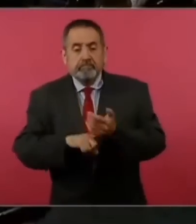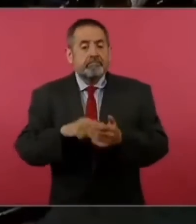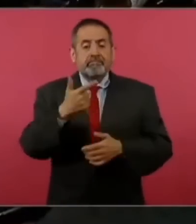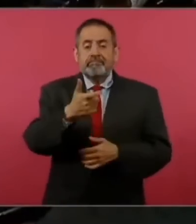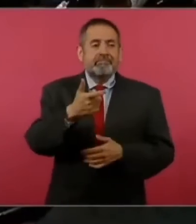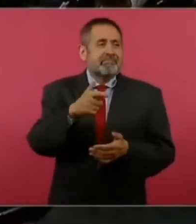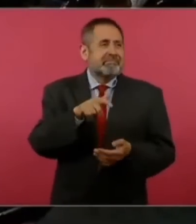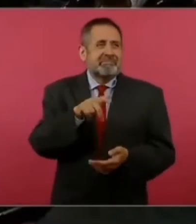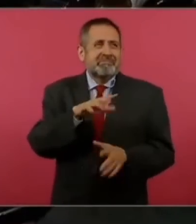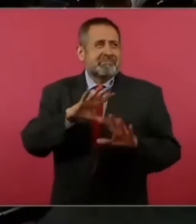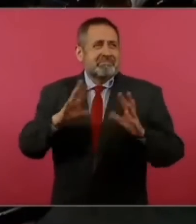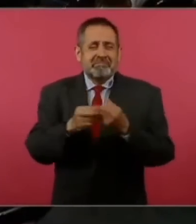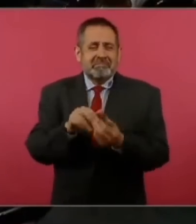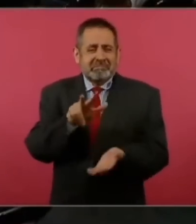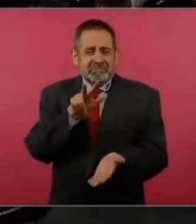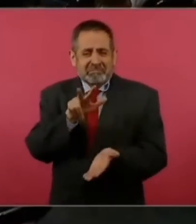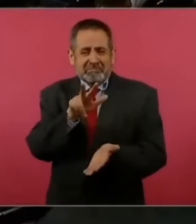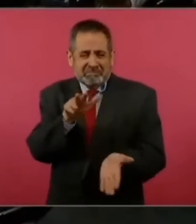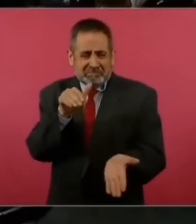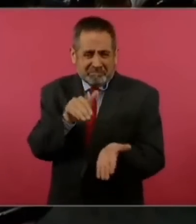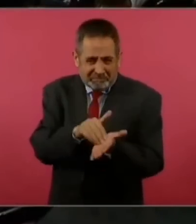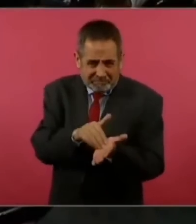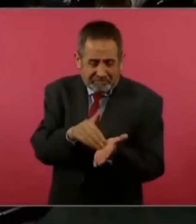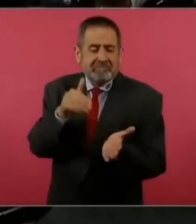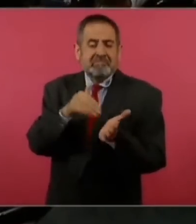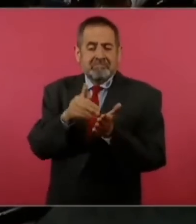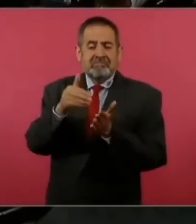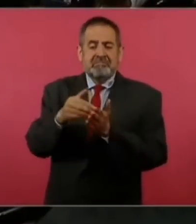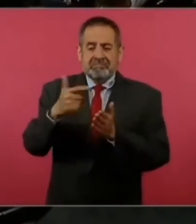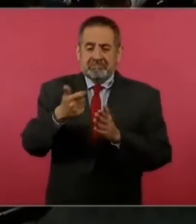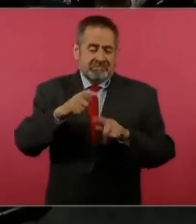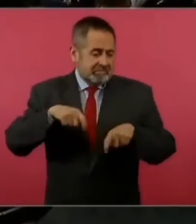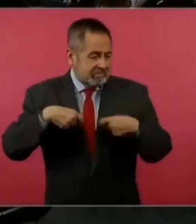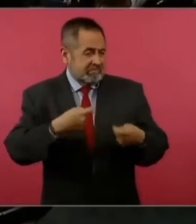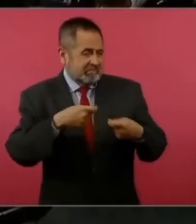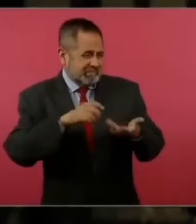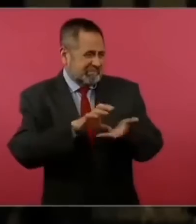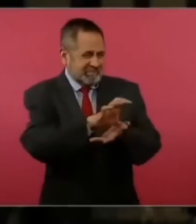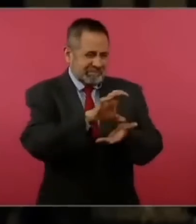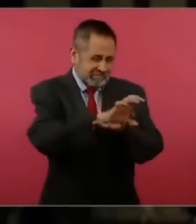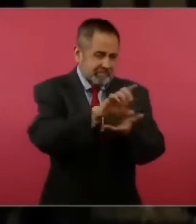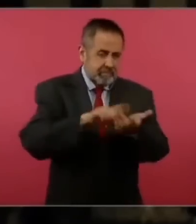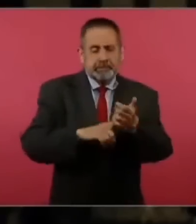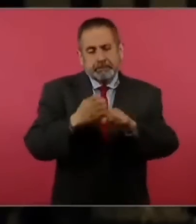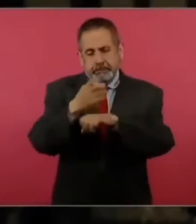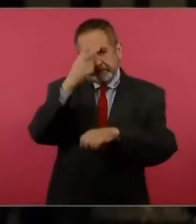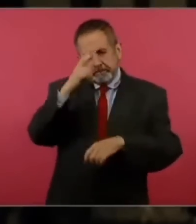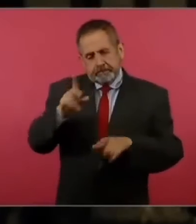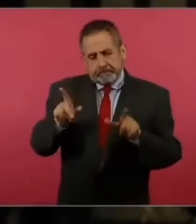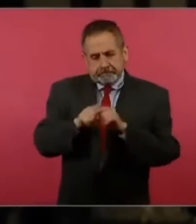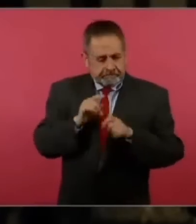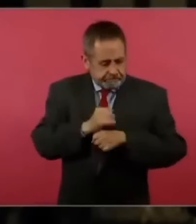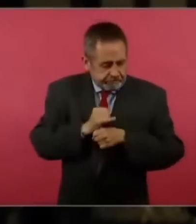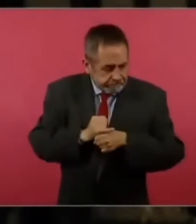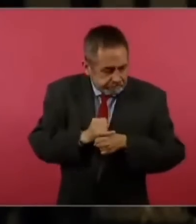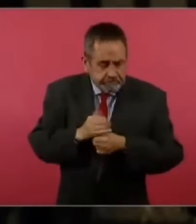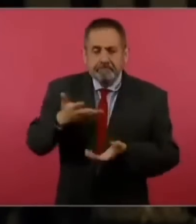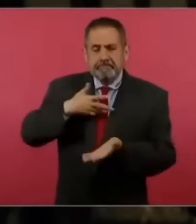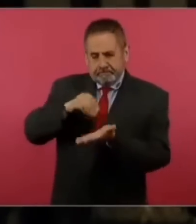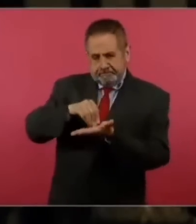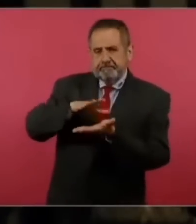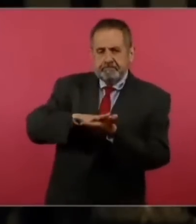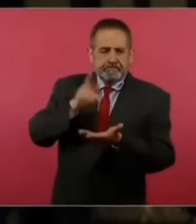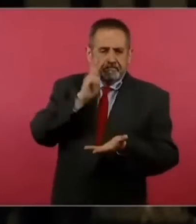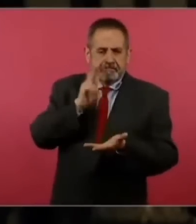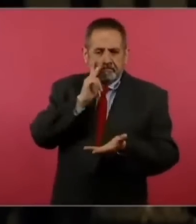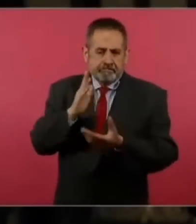son más de 18 mil millones de pesos los que se han otorgado a estas empresas en el estado de méxico es lo que nosotros tenemos documentado más